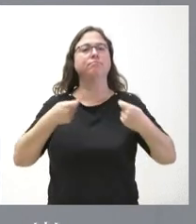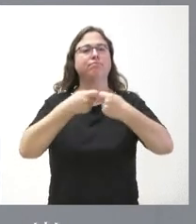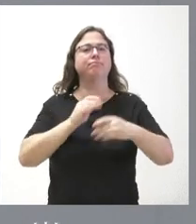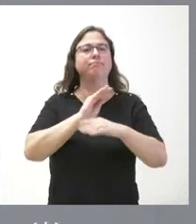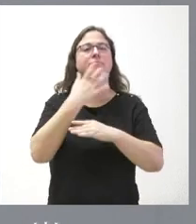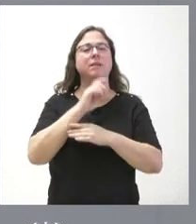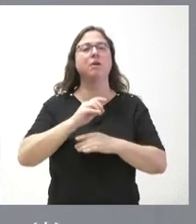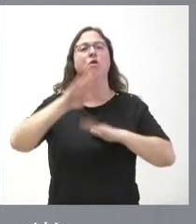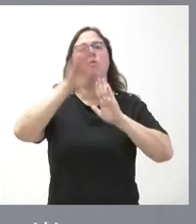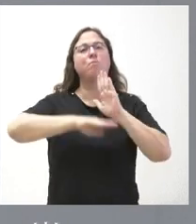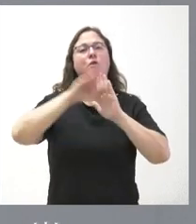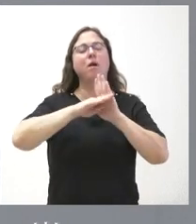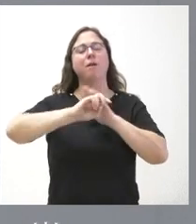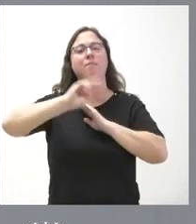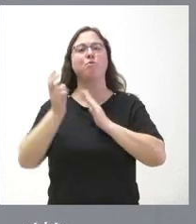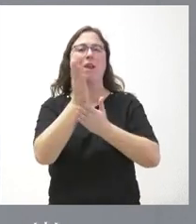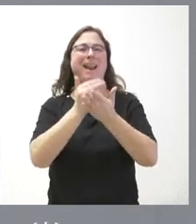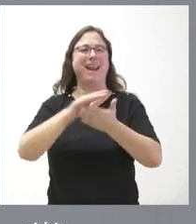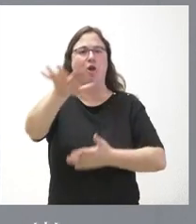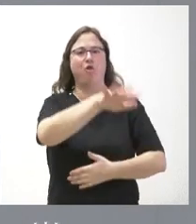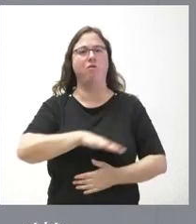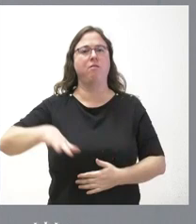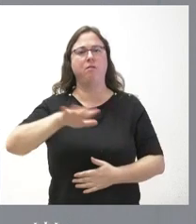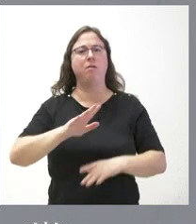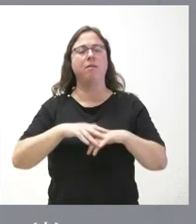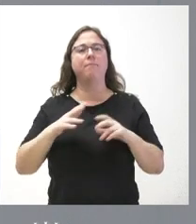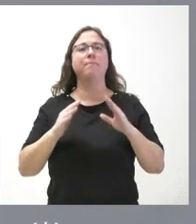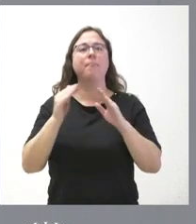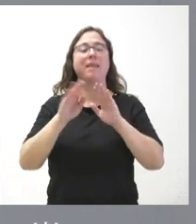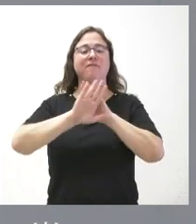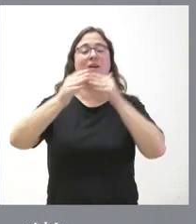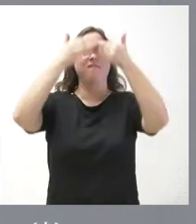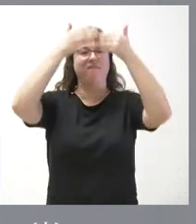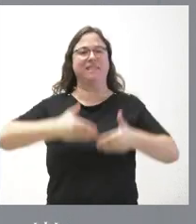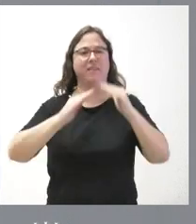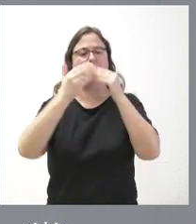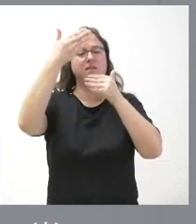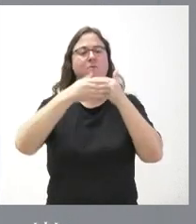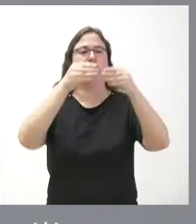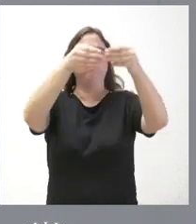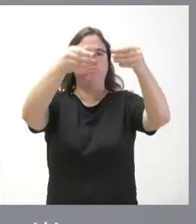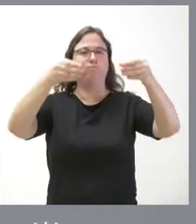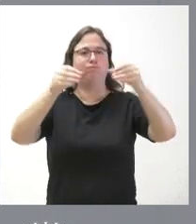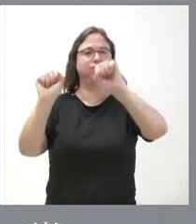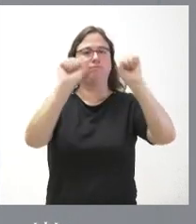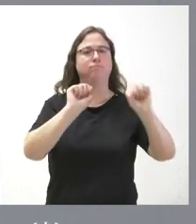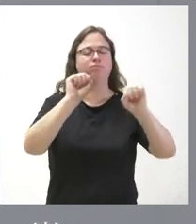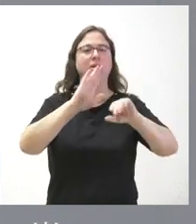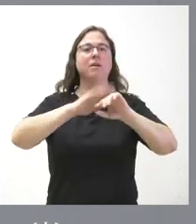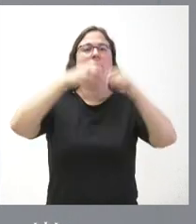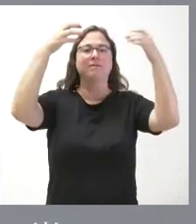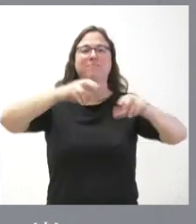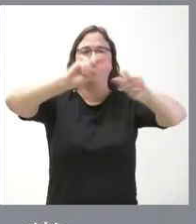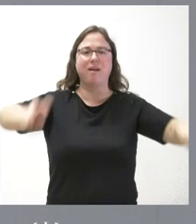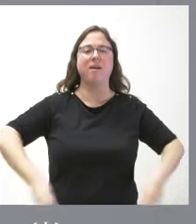operativo pluriregional. Se trata del aislamiento del exterior de las fachadas, la sustitución de las carpinteras existentes y la sustitución de